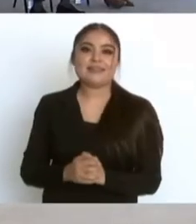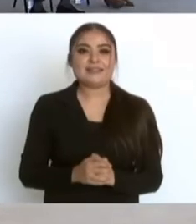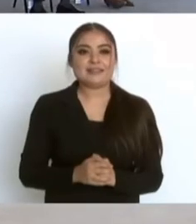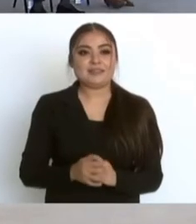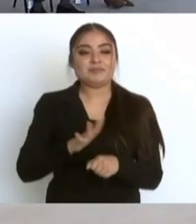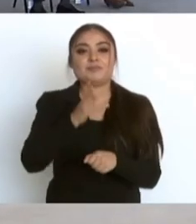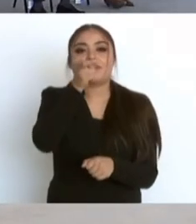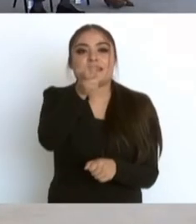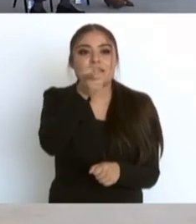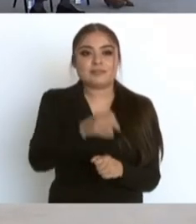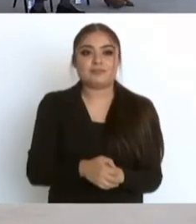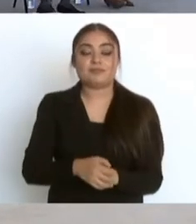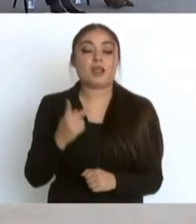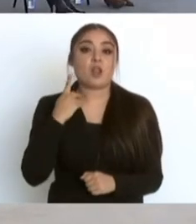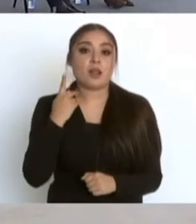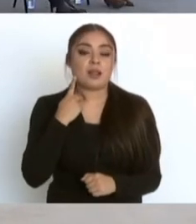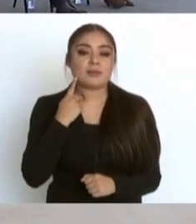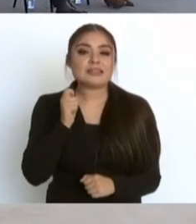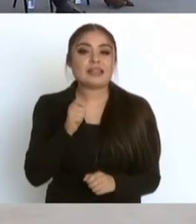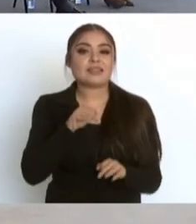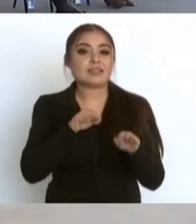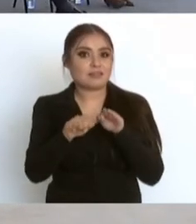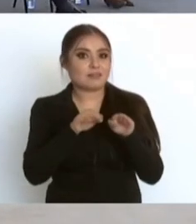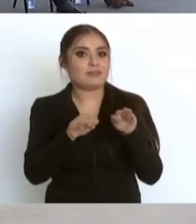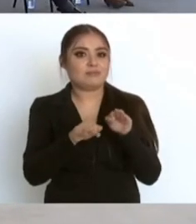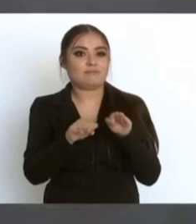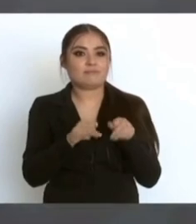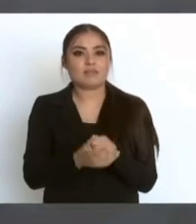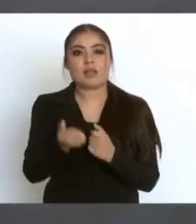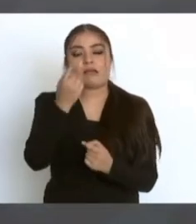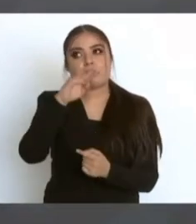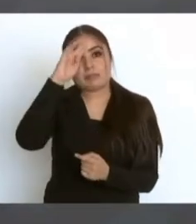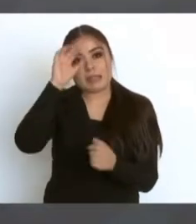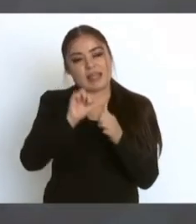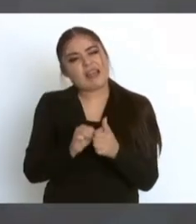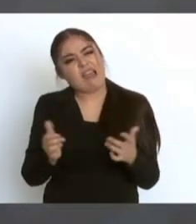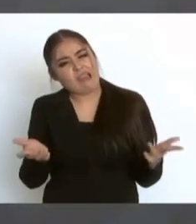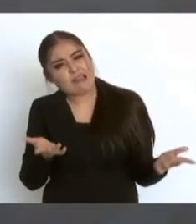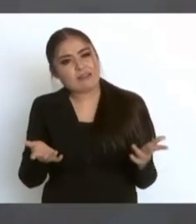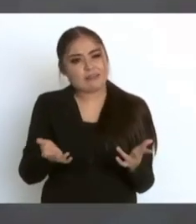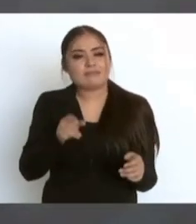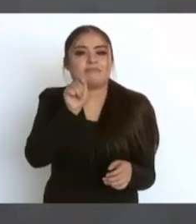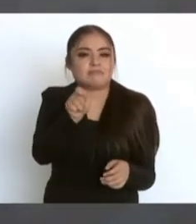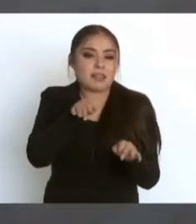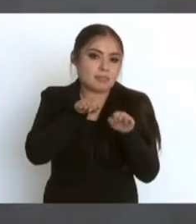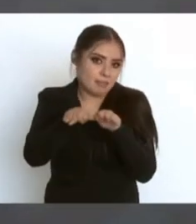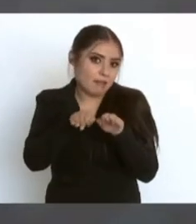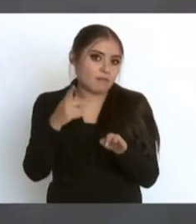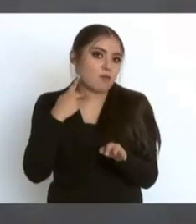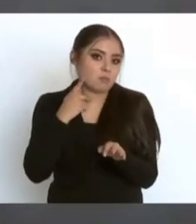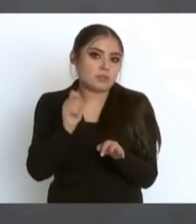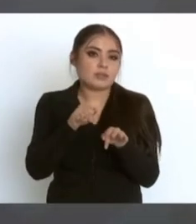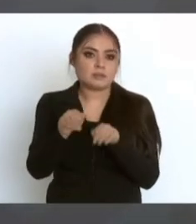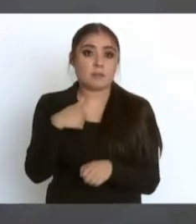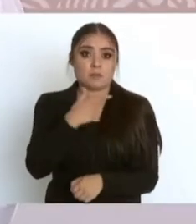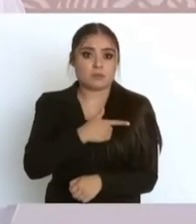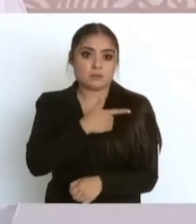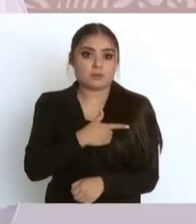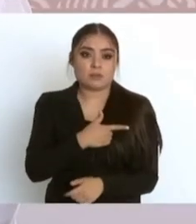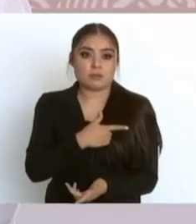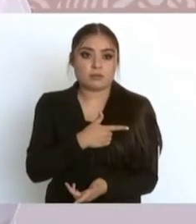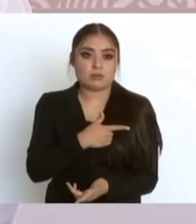Por eso la política es un oficio. Dicen unos, es un arte. No, es un oficio. A mí me gusta,